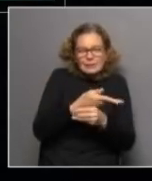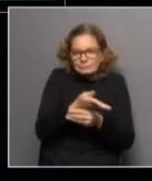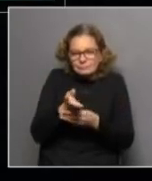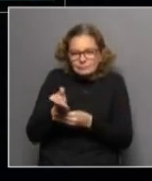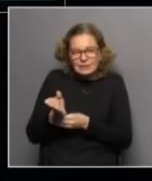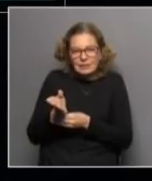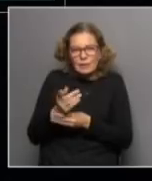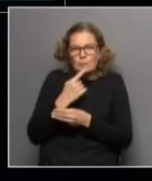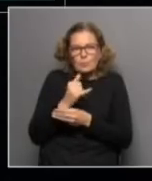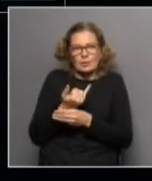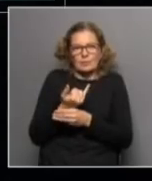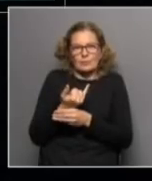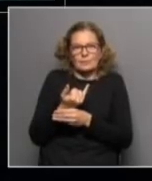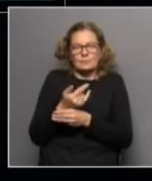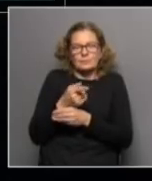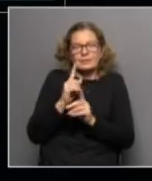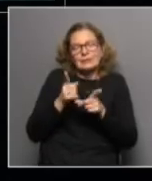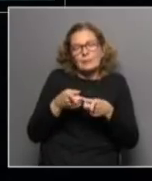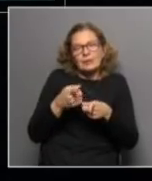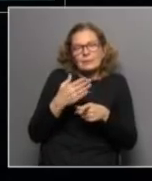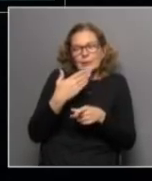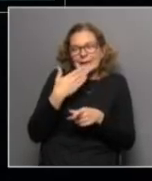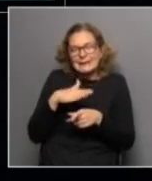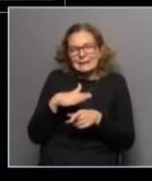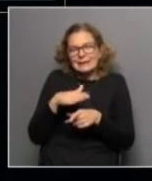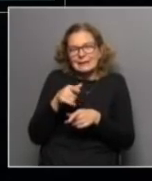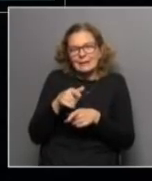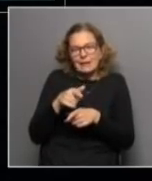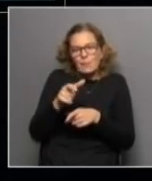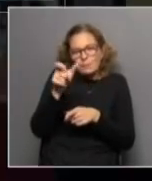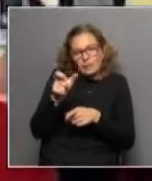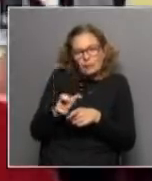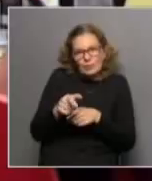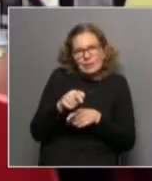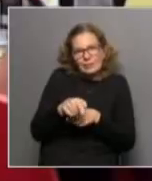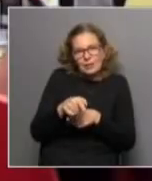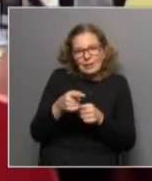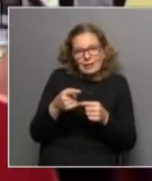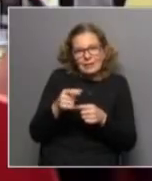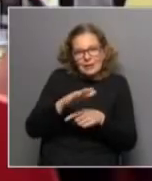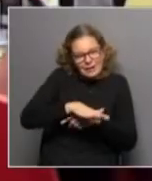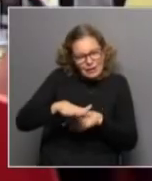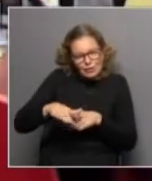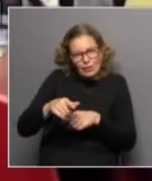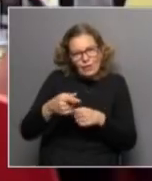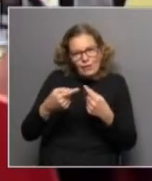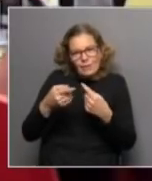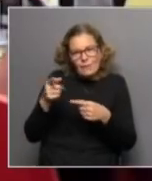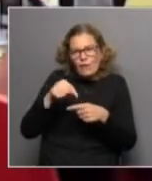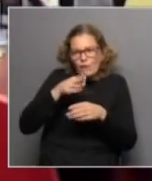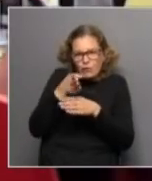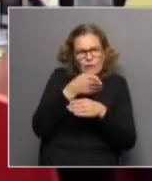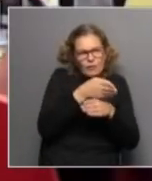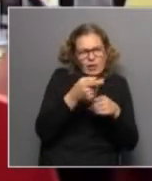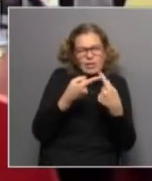en realidad también debemos entender de que ese gurí también ha pasado por distintas instituciones que quizás no han